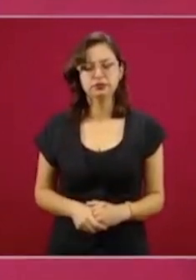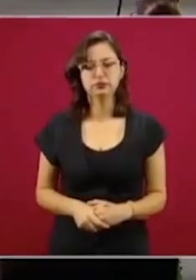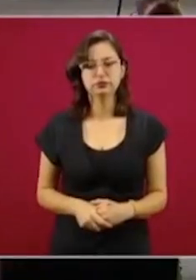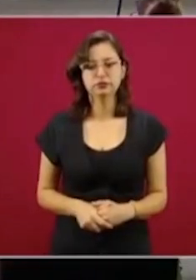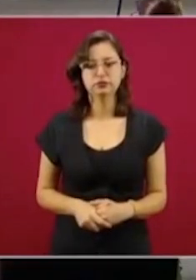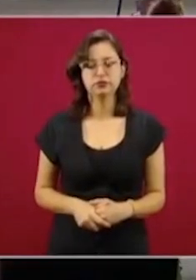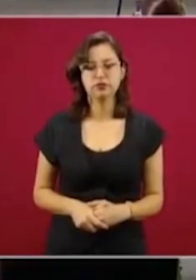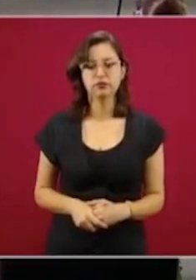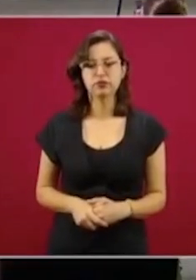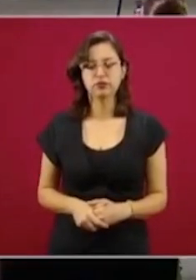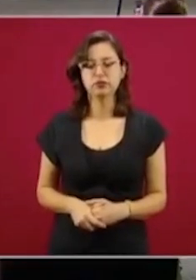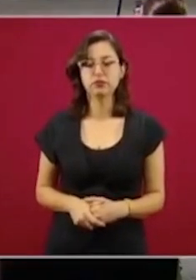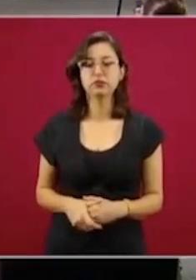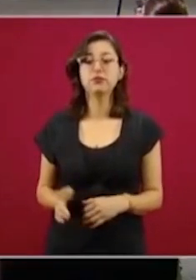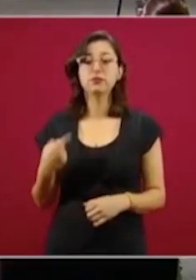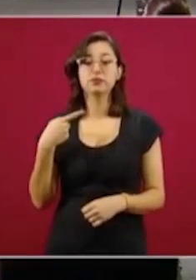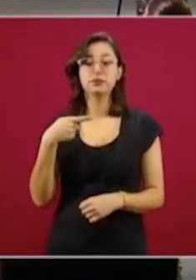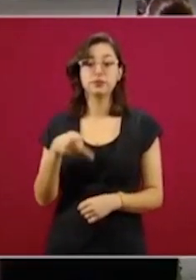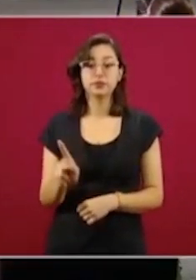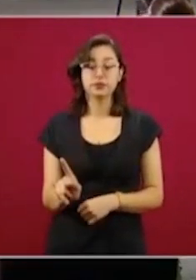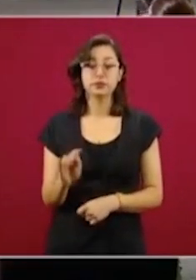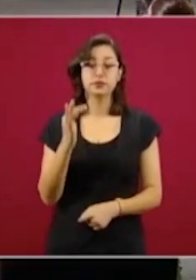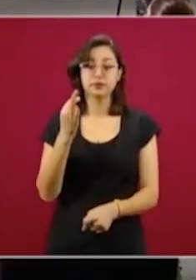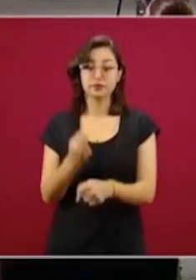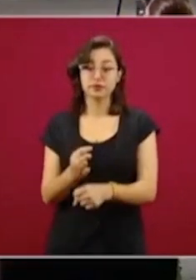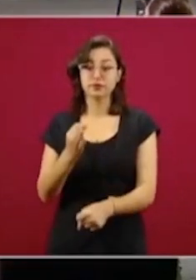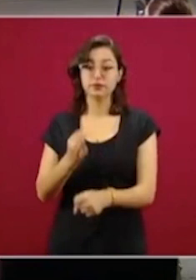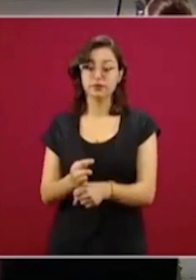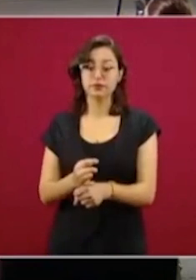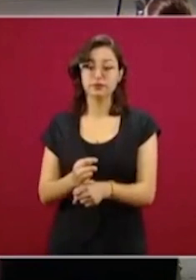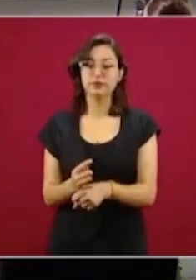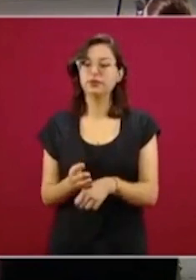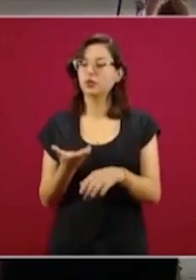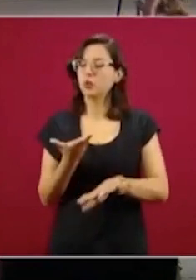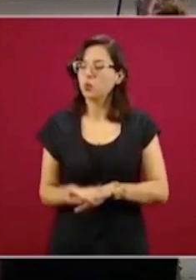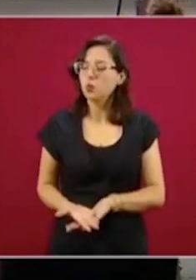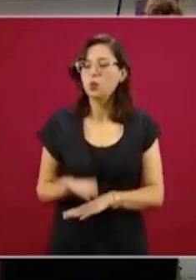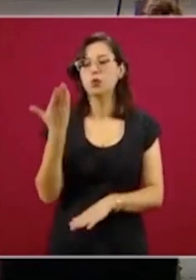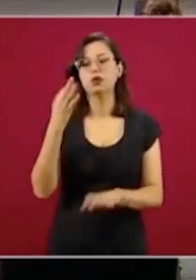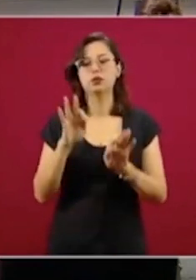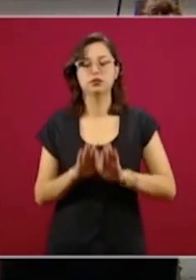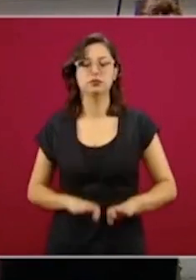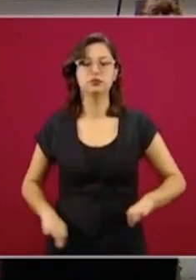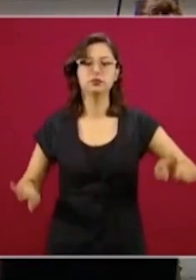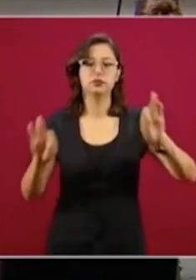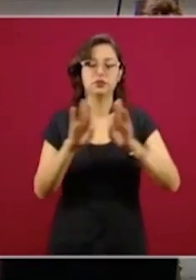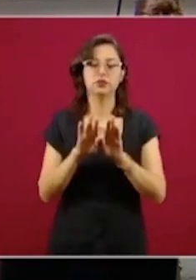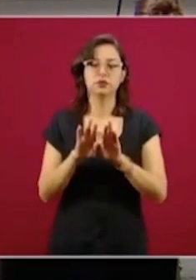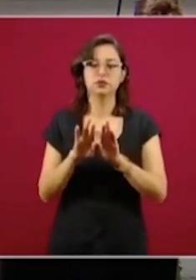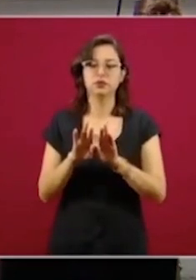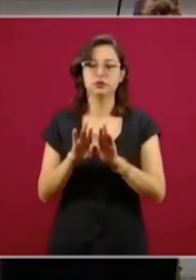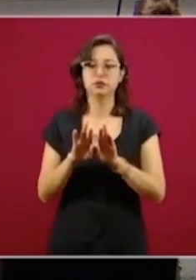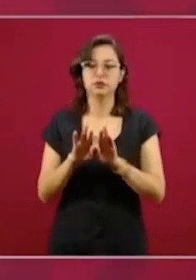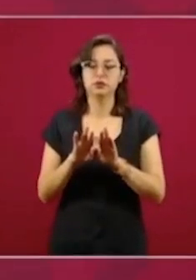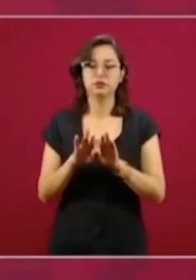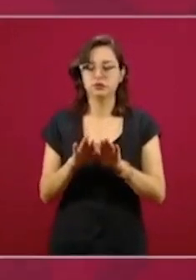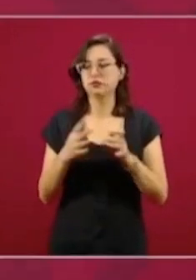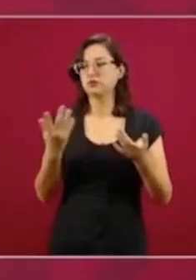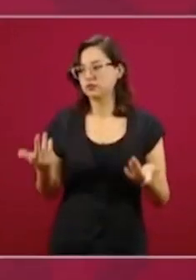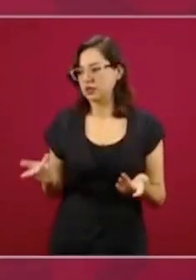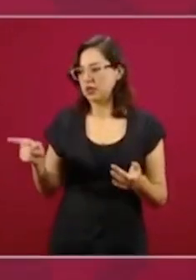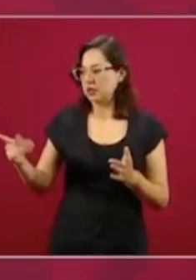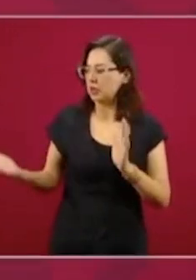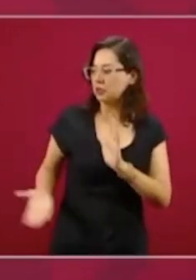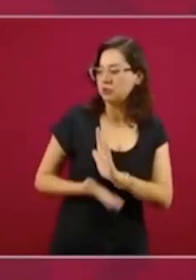Pero ahora es muy importante reactivar la